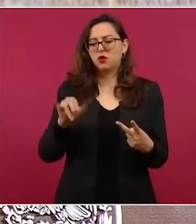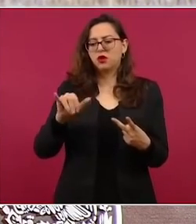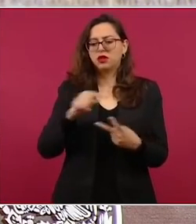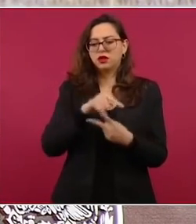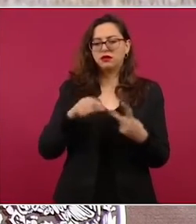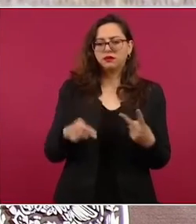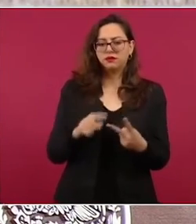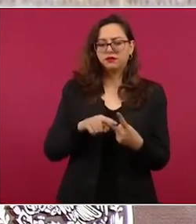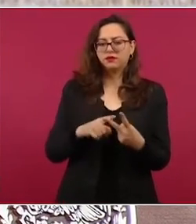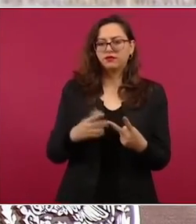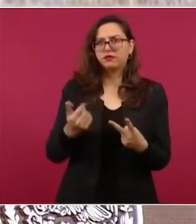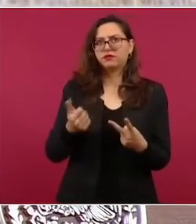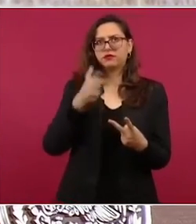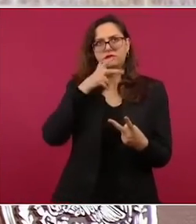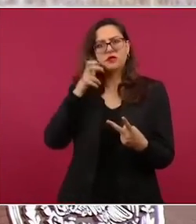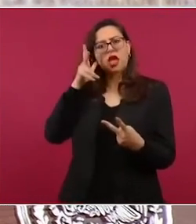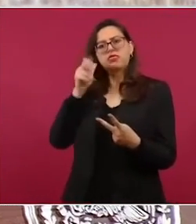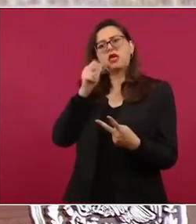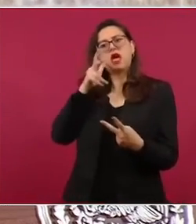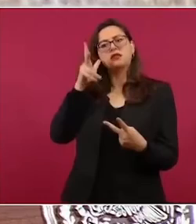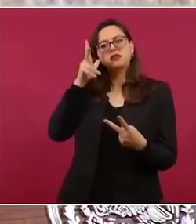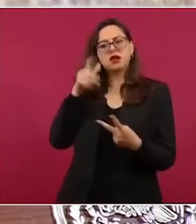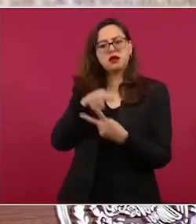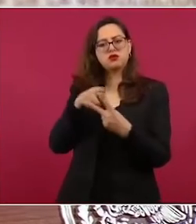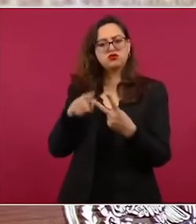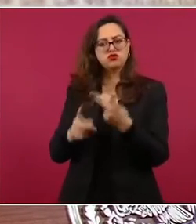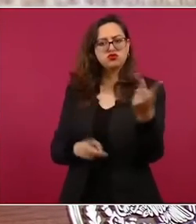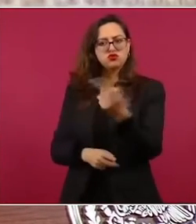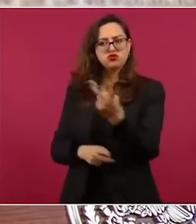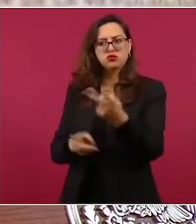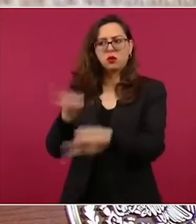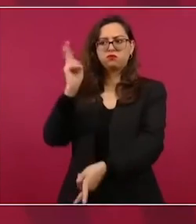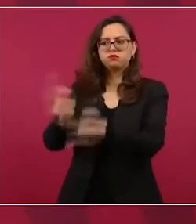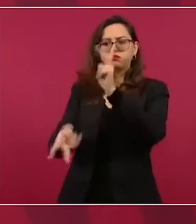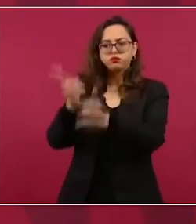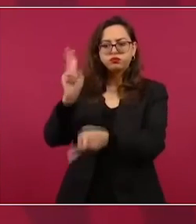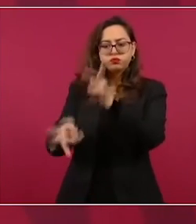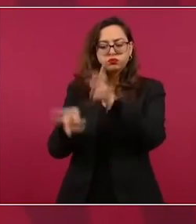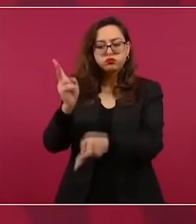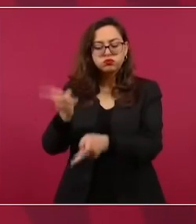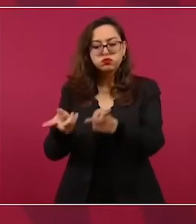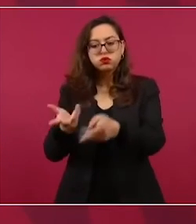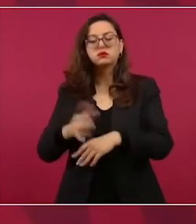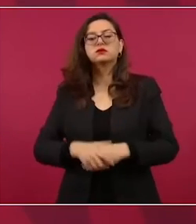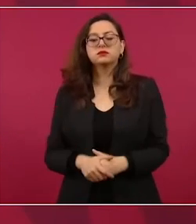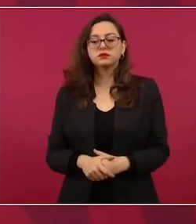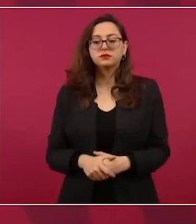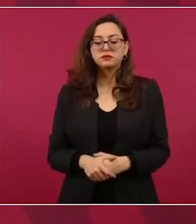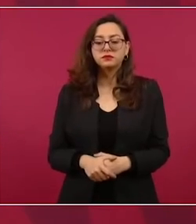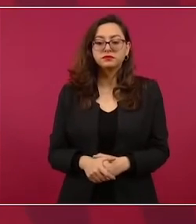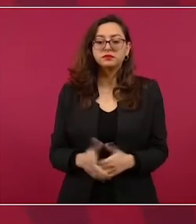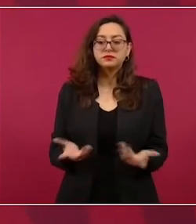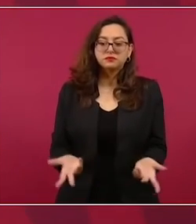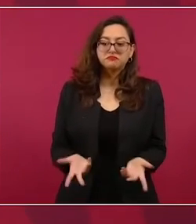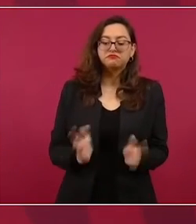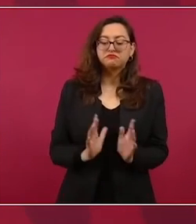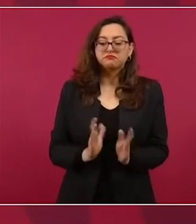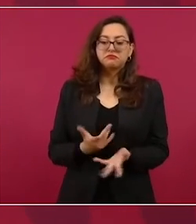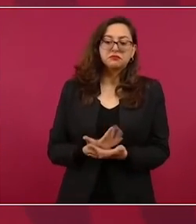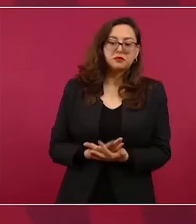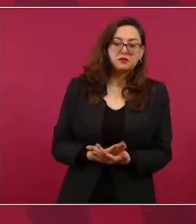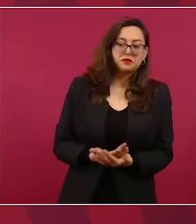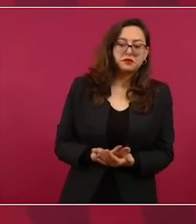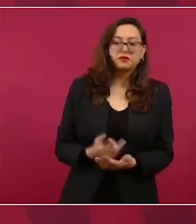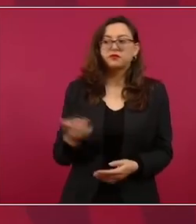trataron el tema. Yo le pedí al presidente Boric que lo consultara con el presidente Castillo